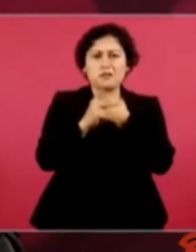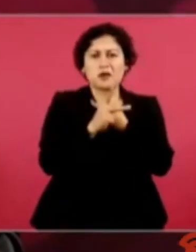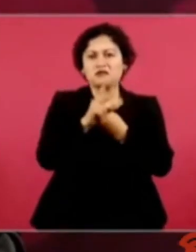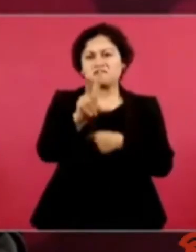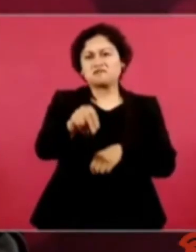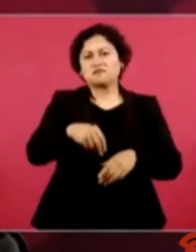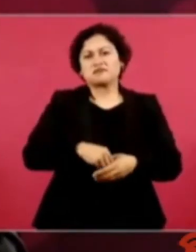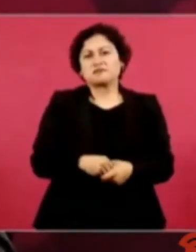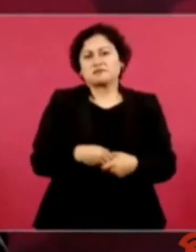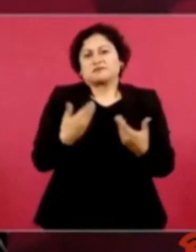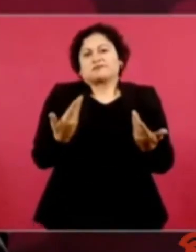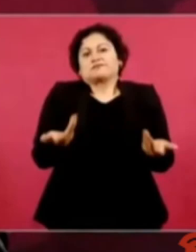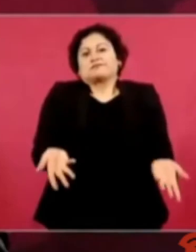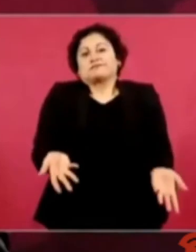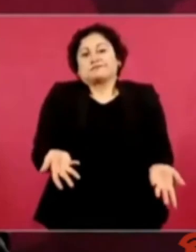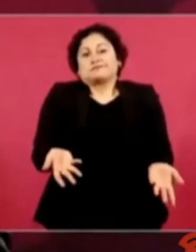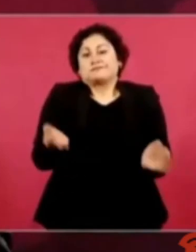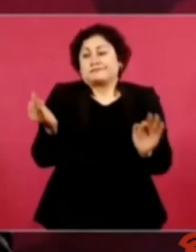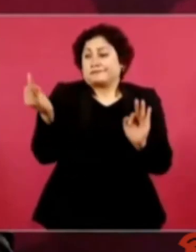faltan siete meses